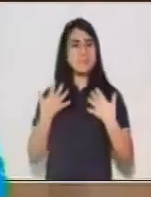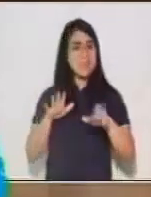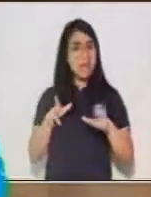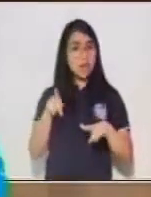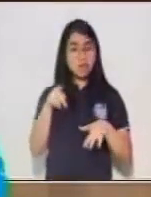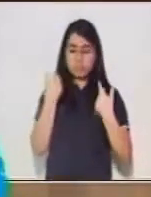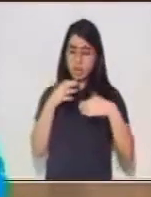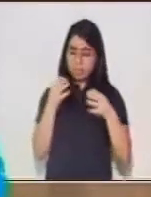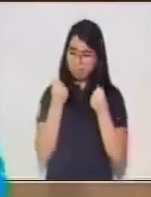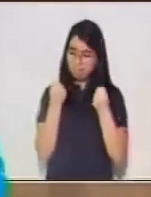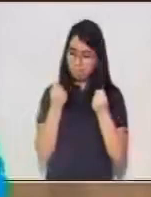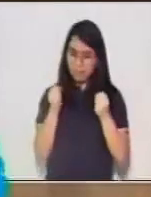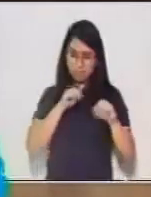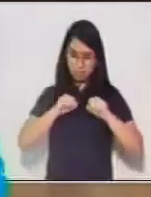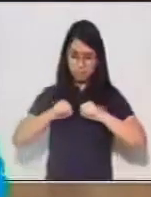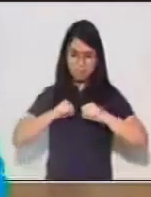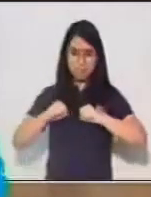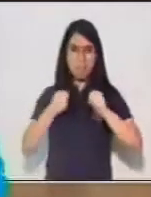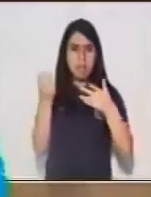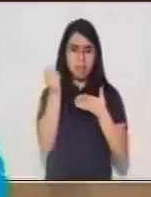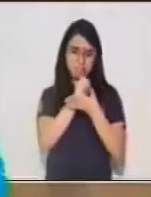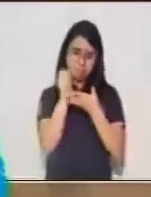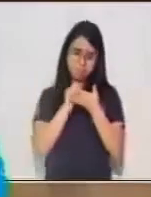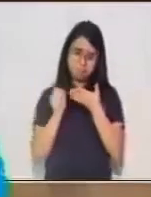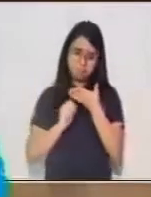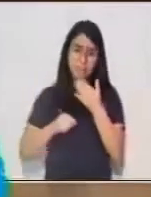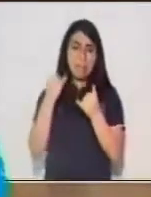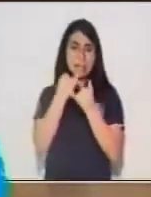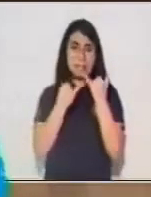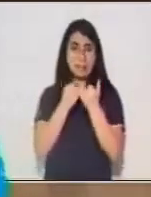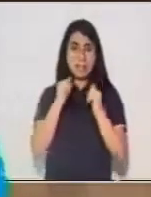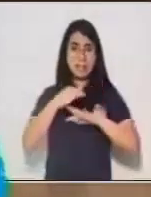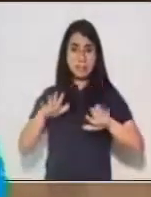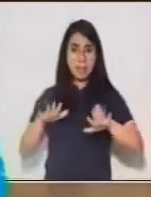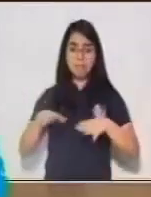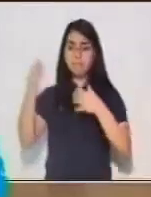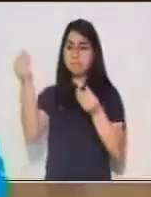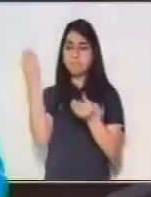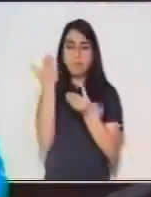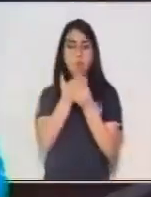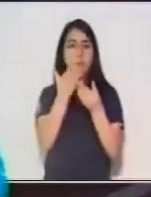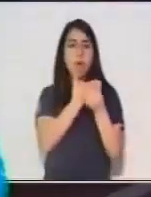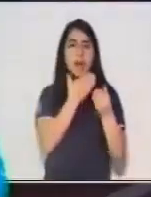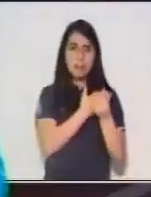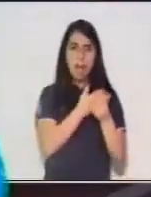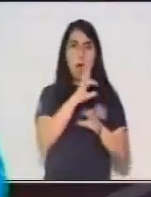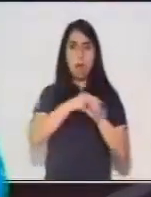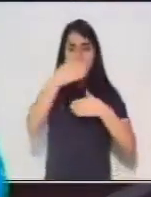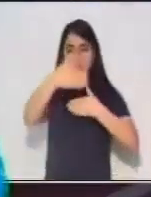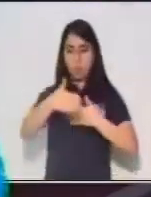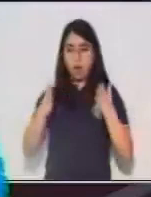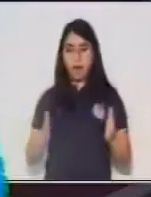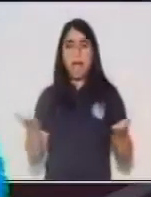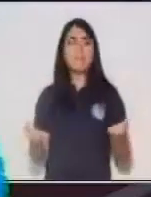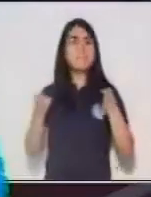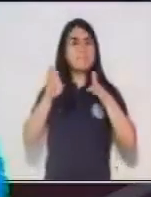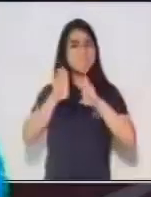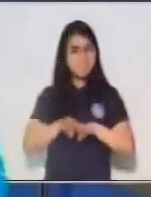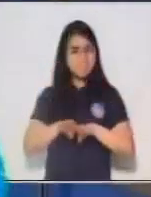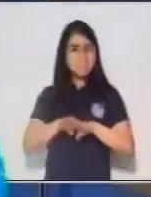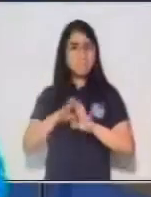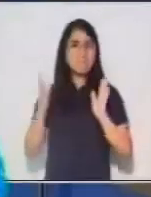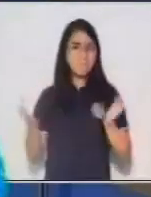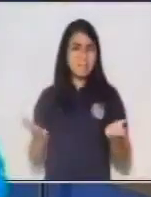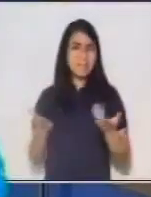realizado tu actividad, ten presente, por favor, guardar tus trabajos y ejercicios en tu portafolio de Aprendo en Casa.